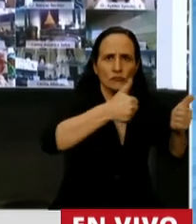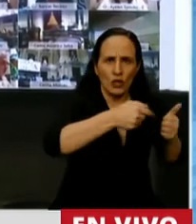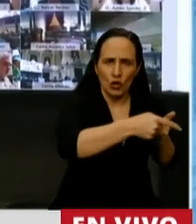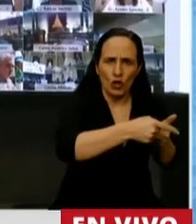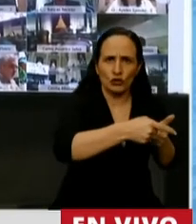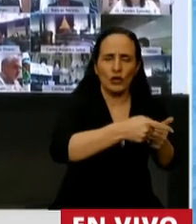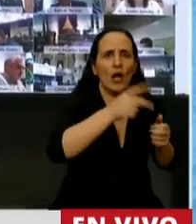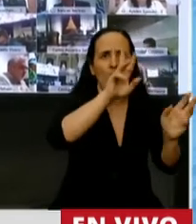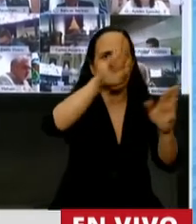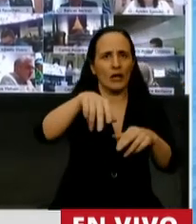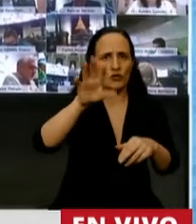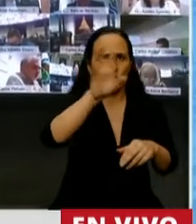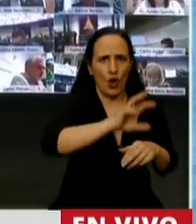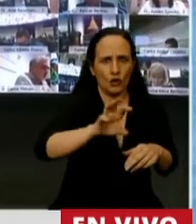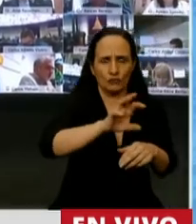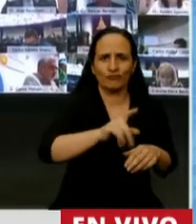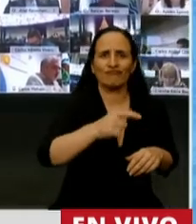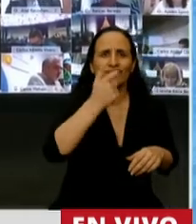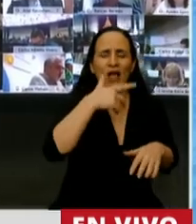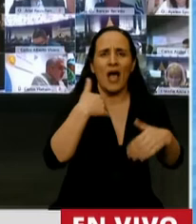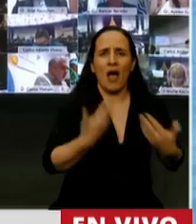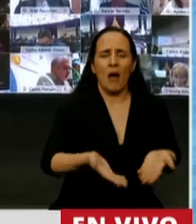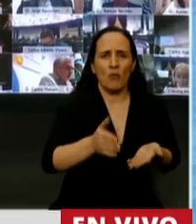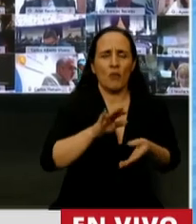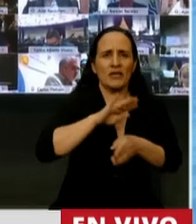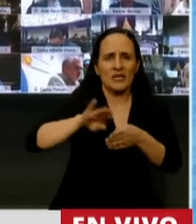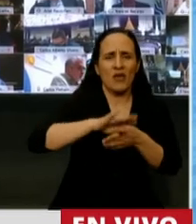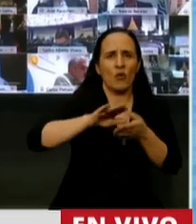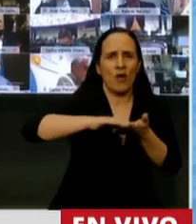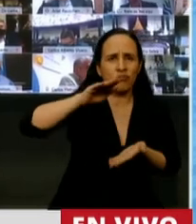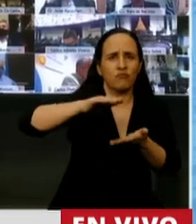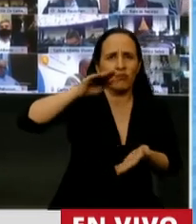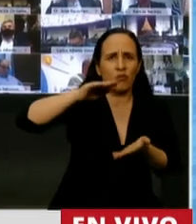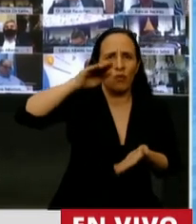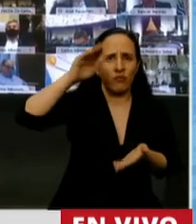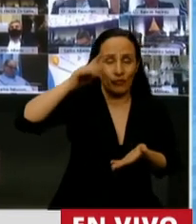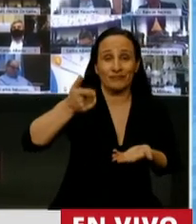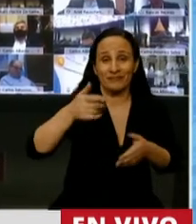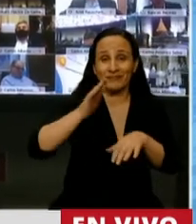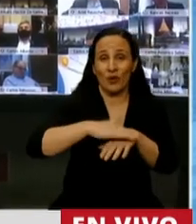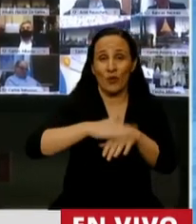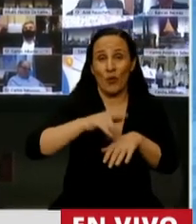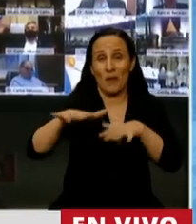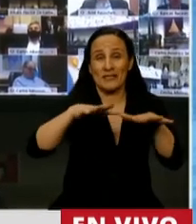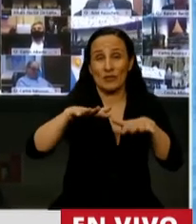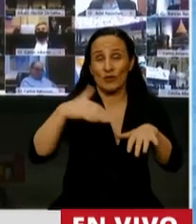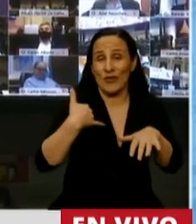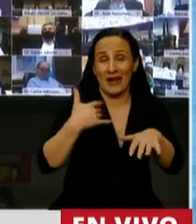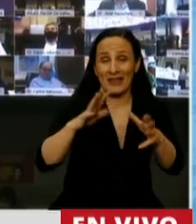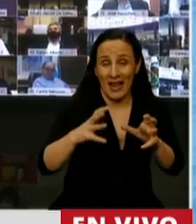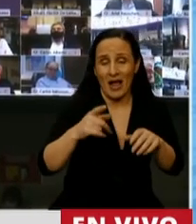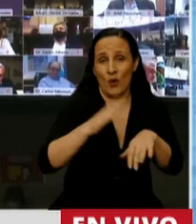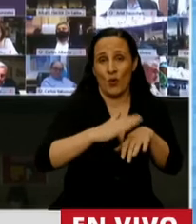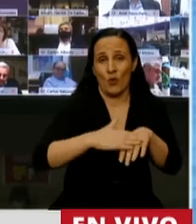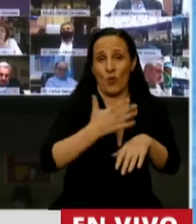hubo un uso abusivo de un endeudamiento que hoy tiene gran parte de la culpa de lo que está pasando en la Argentina. Gran parte de la